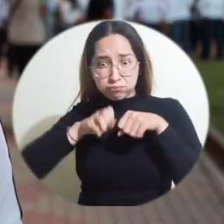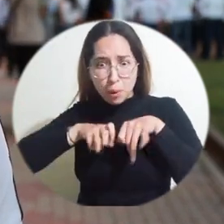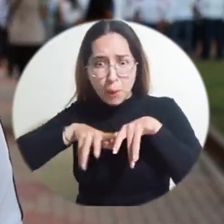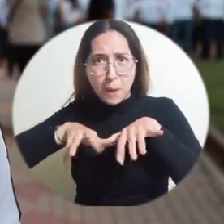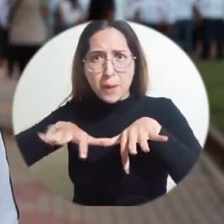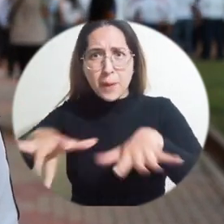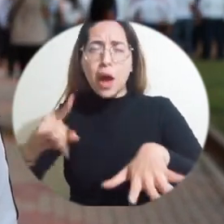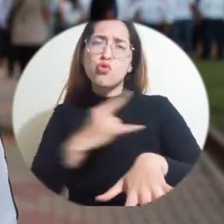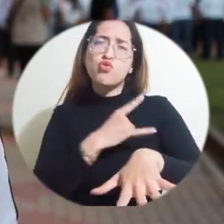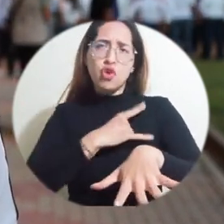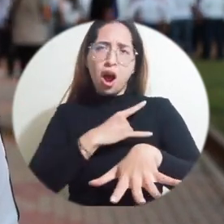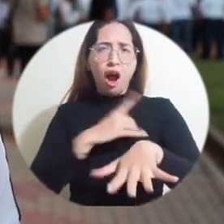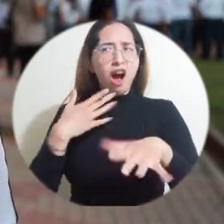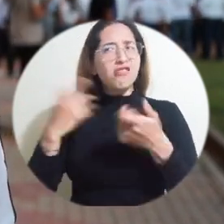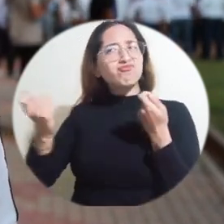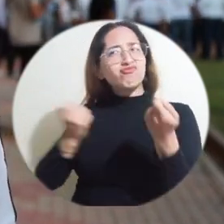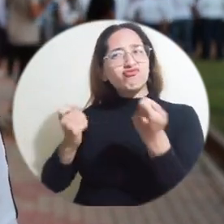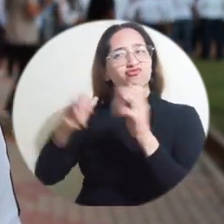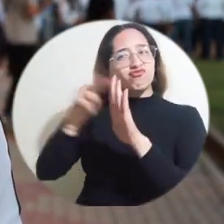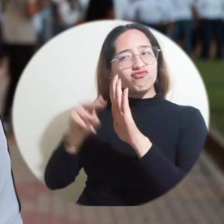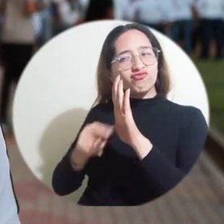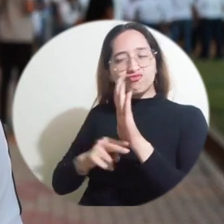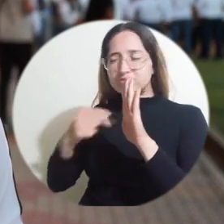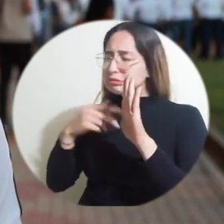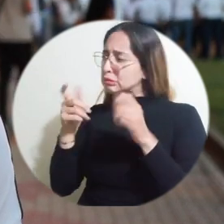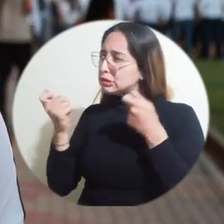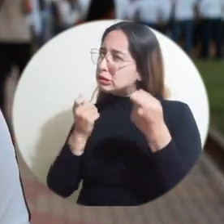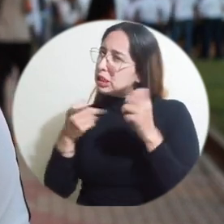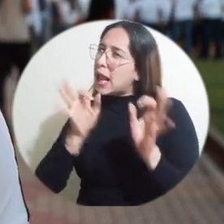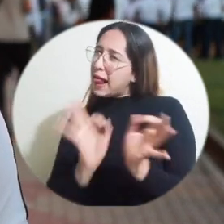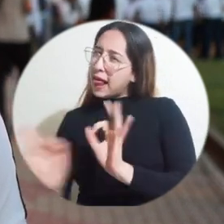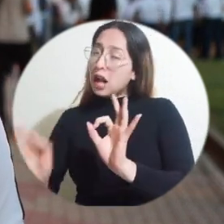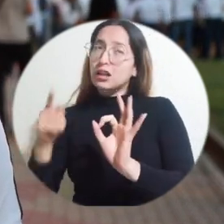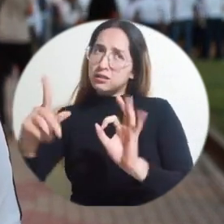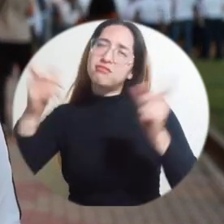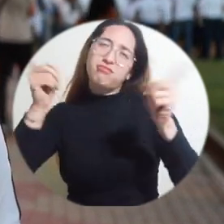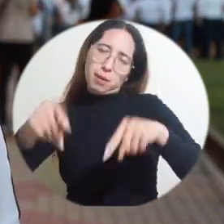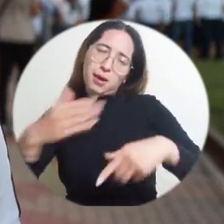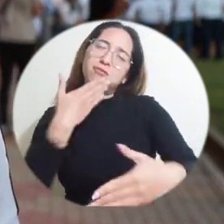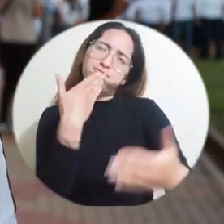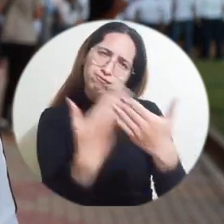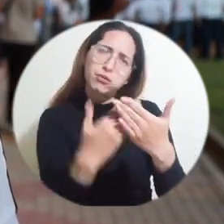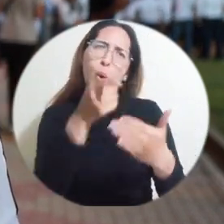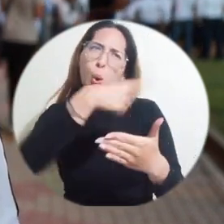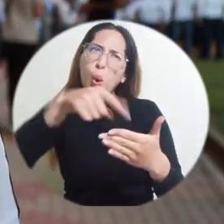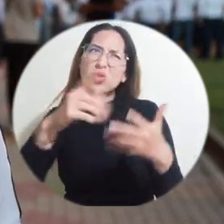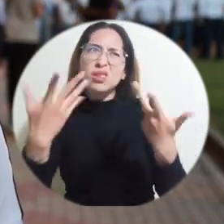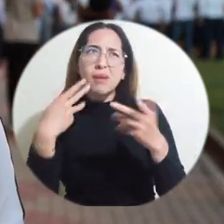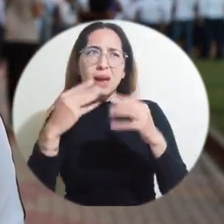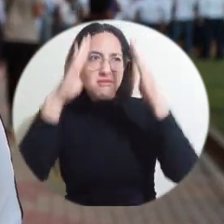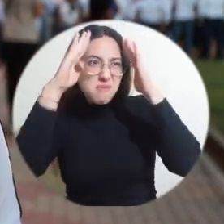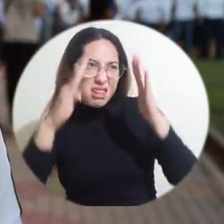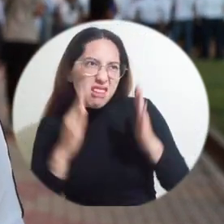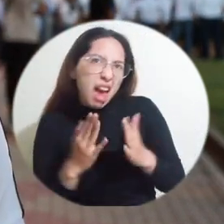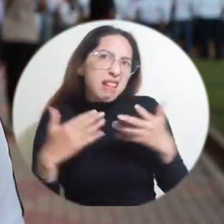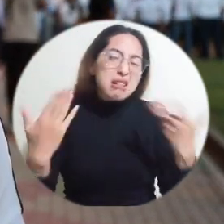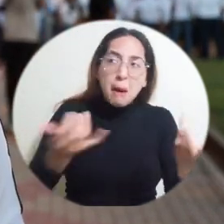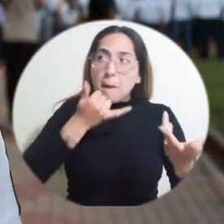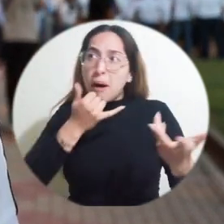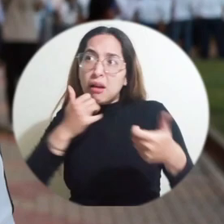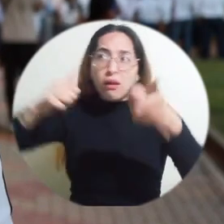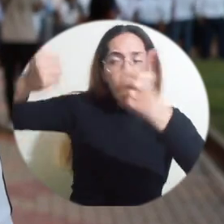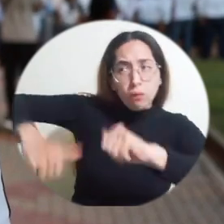acertadas desde el principio y se le agradece también porque estuvieron pendientes en la etapa virtual